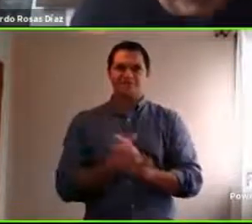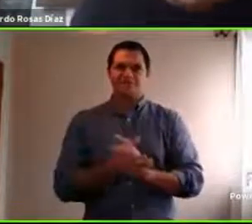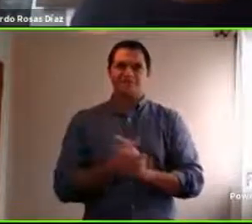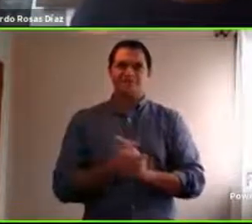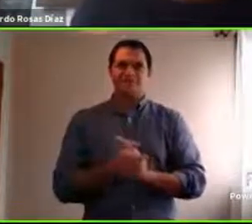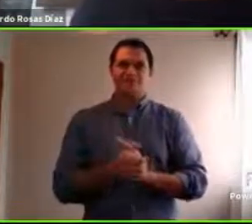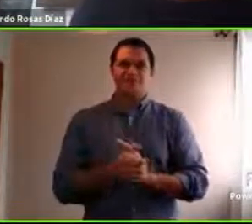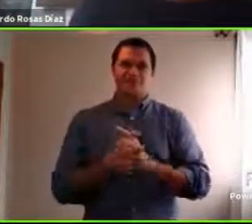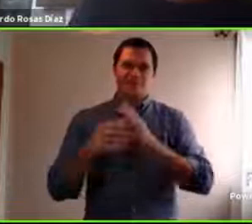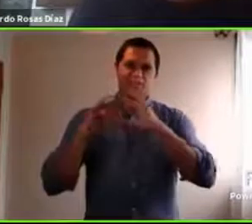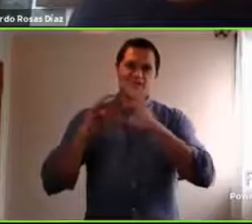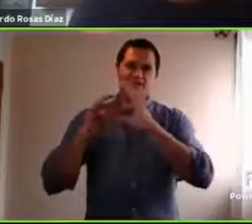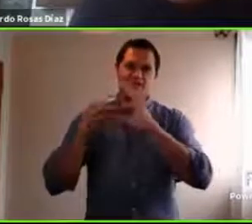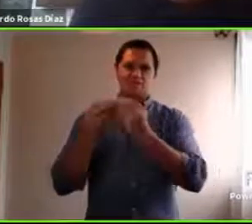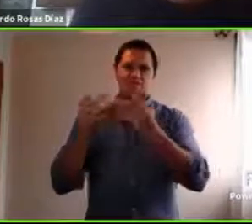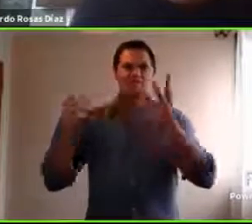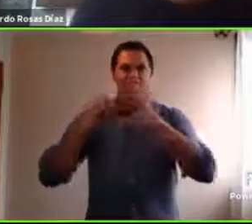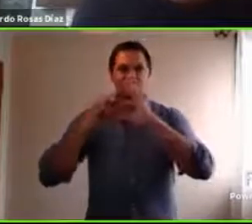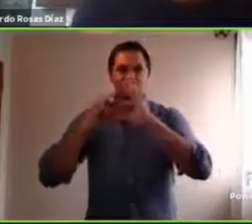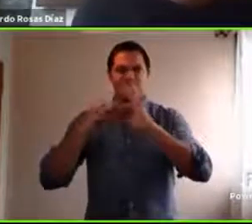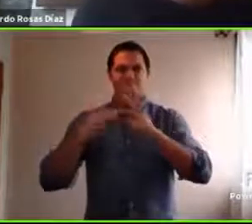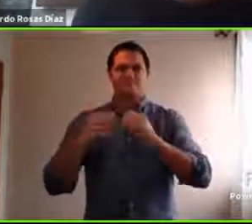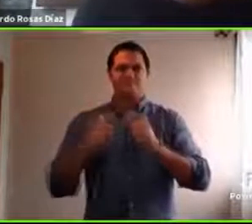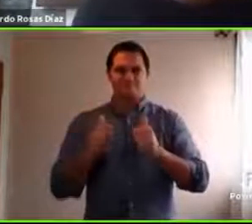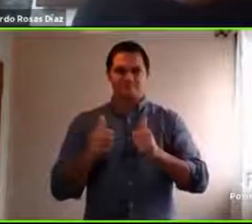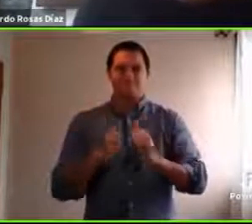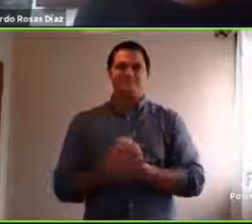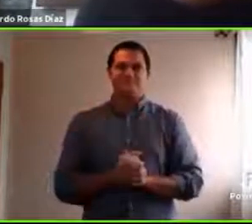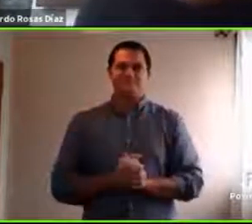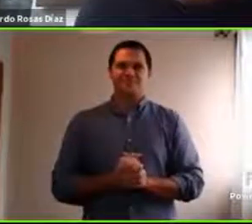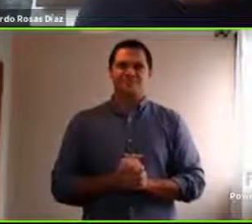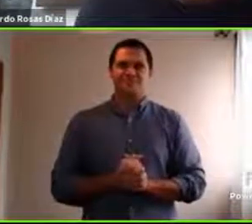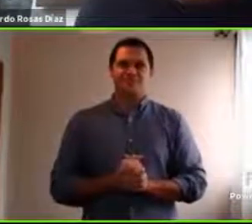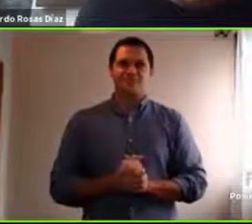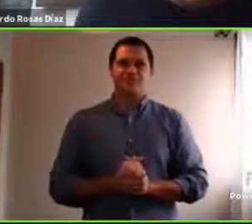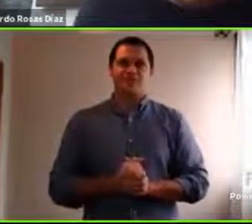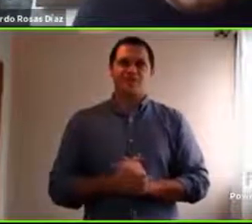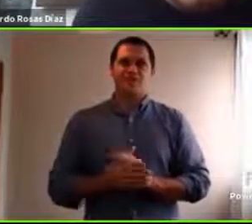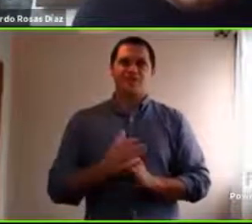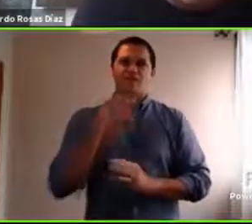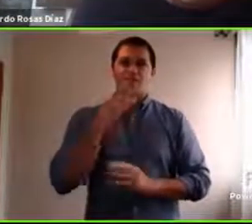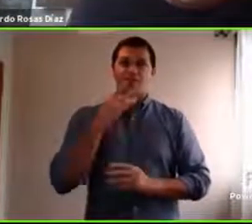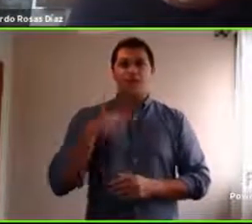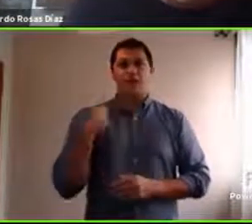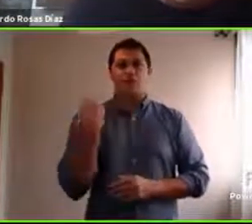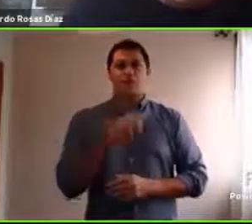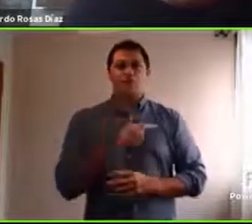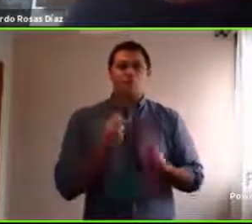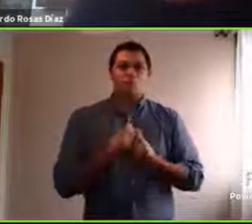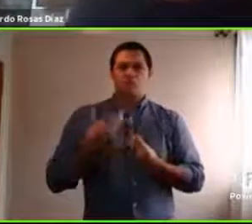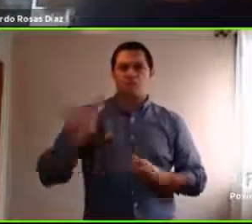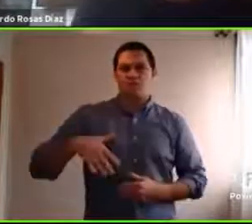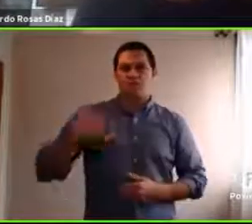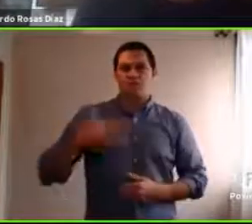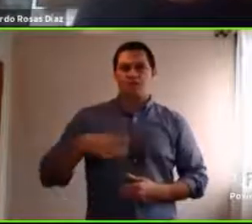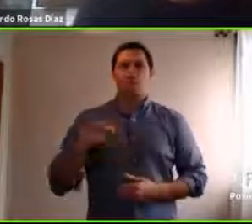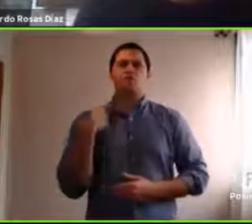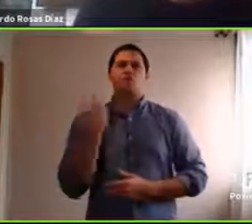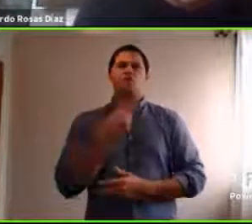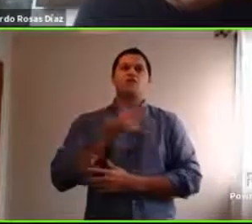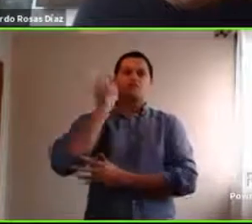muchas muchas gracias Fabrizio para nosotros es muy importante que nuestras charlas sean inclusivas y por eso